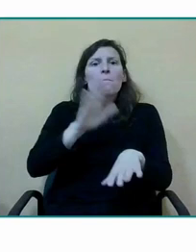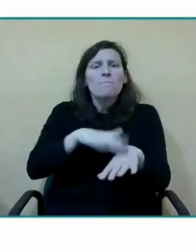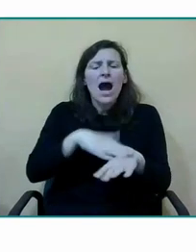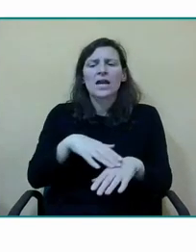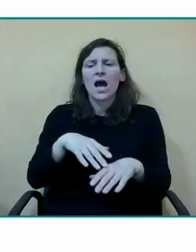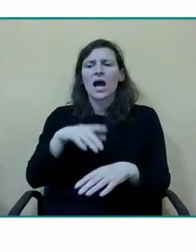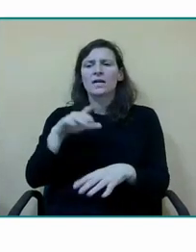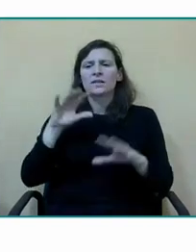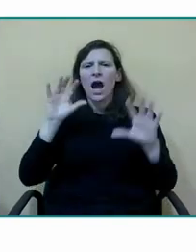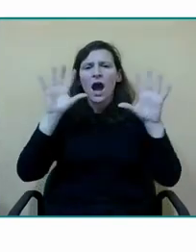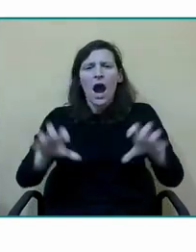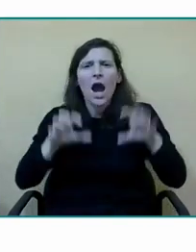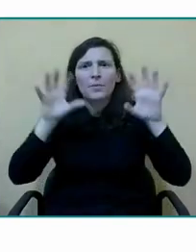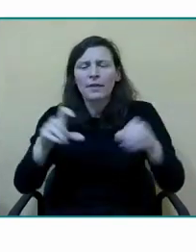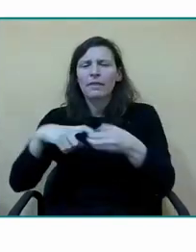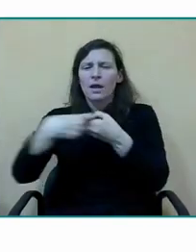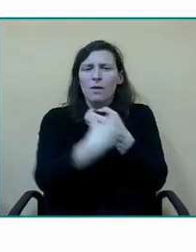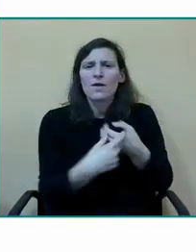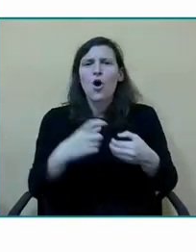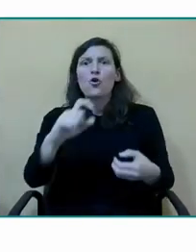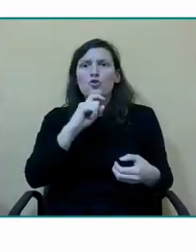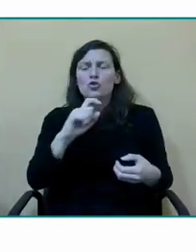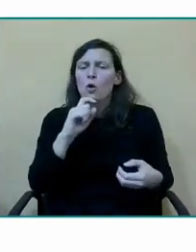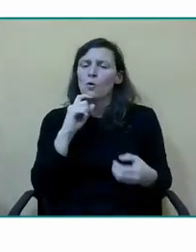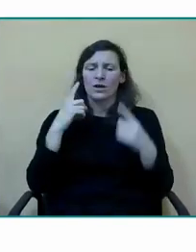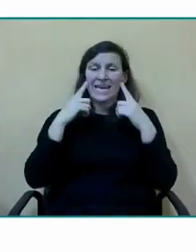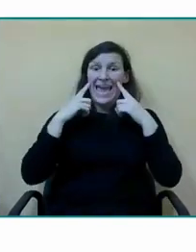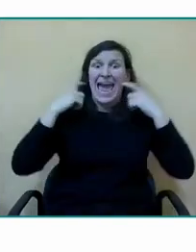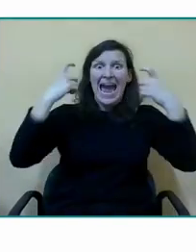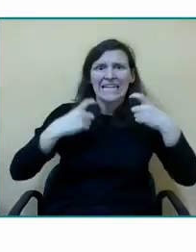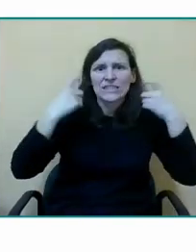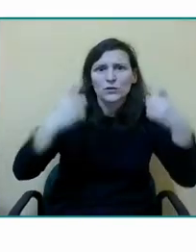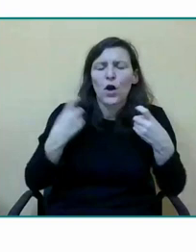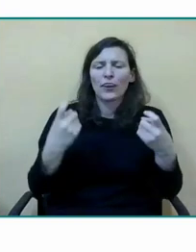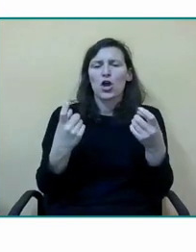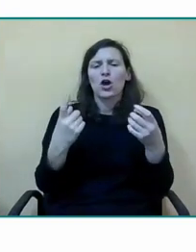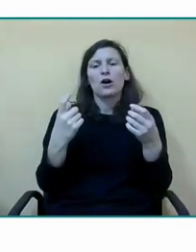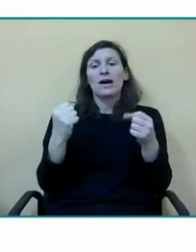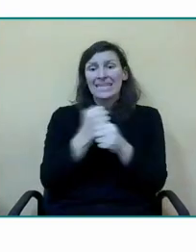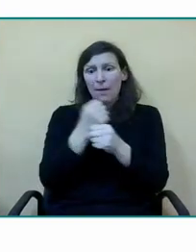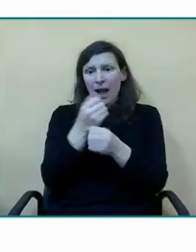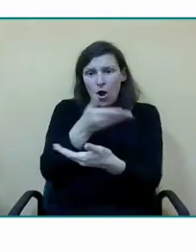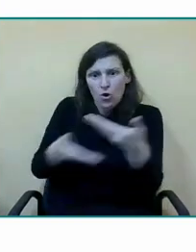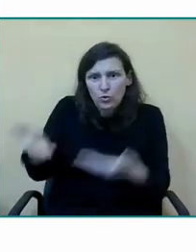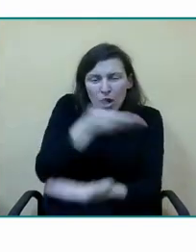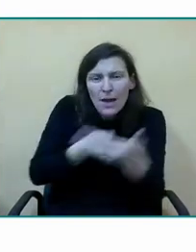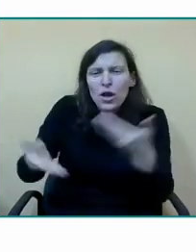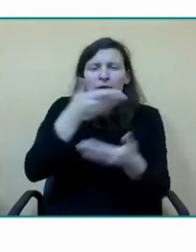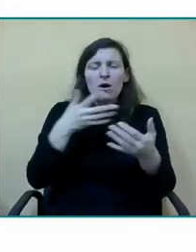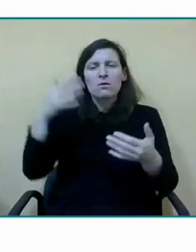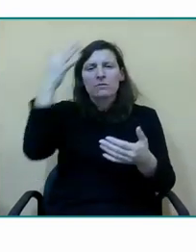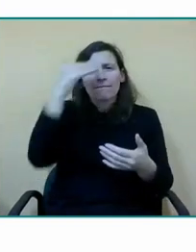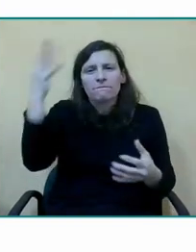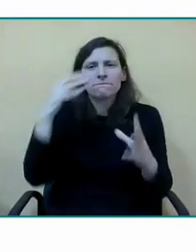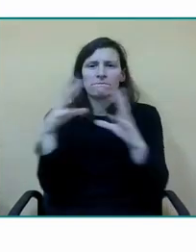esfuerzos dedicación ilusión motivación pero sobre todo de un trabajo en equipo como hacemos para conseguirlo